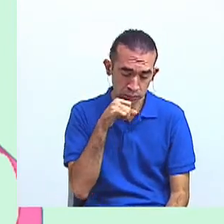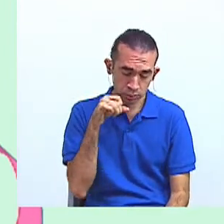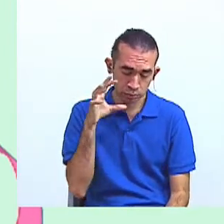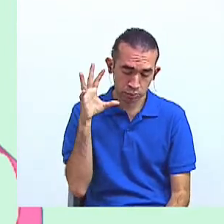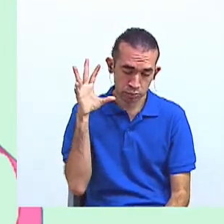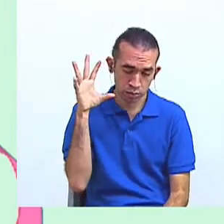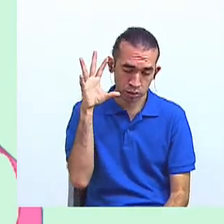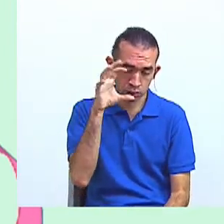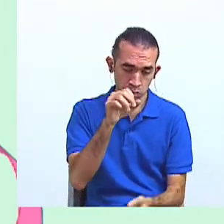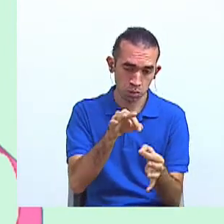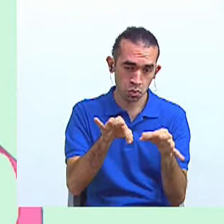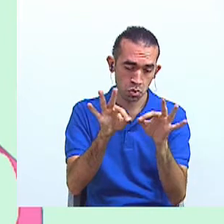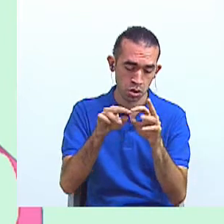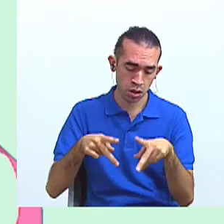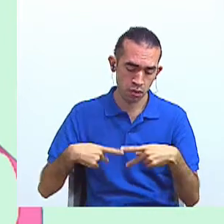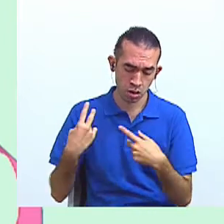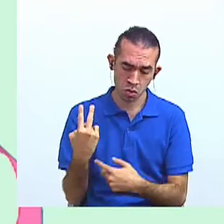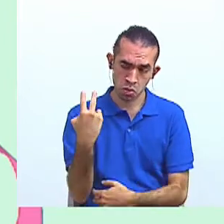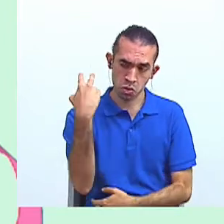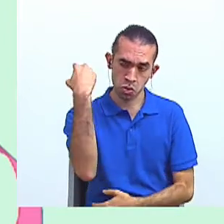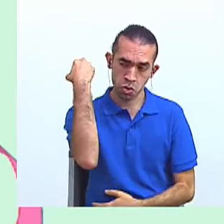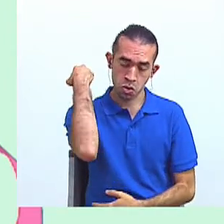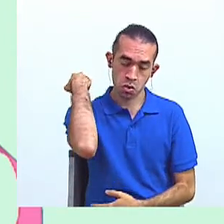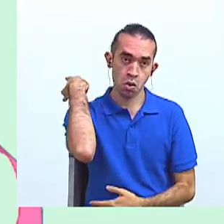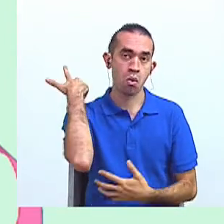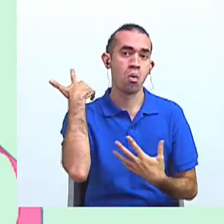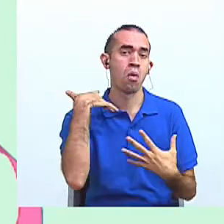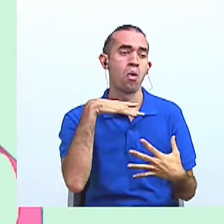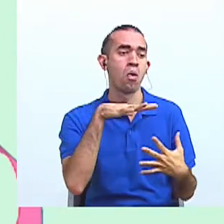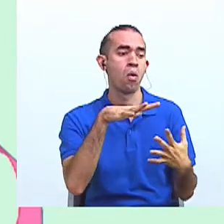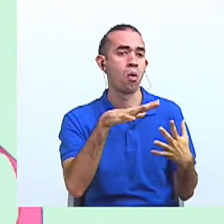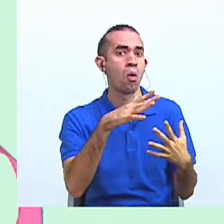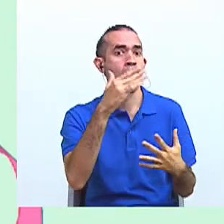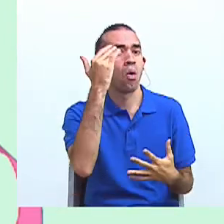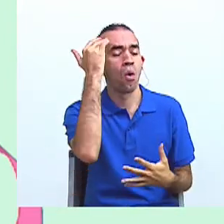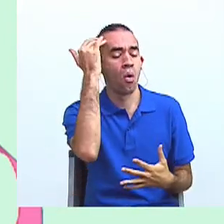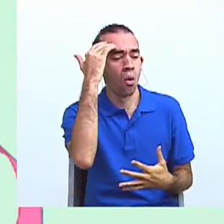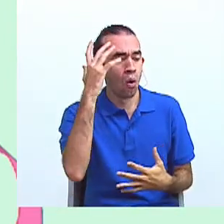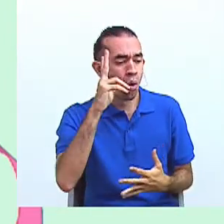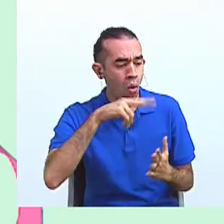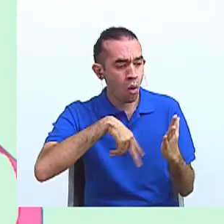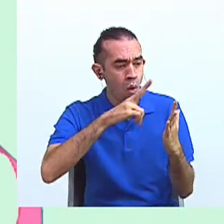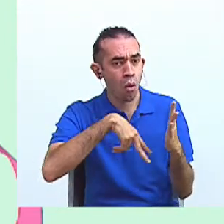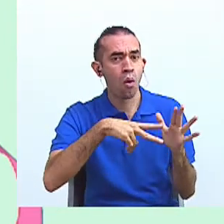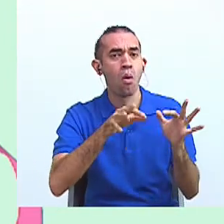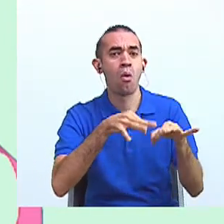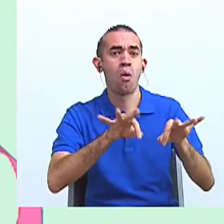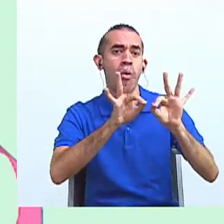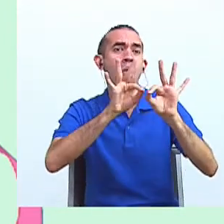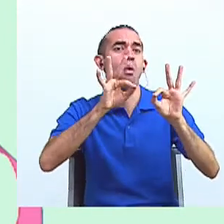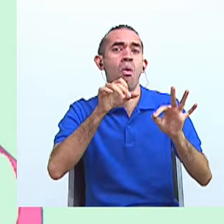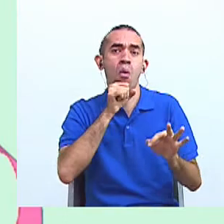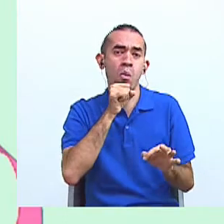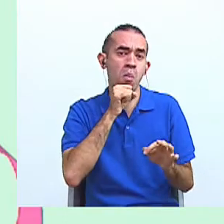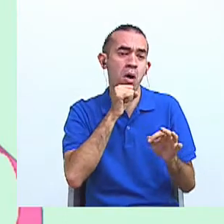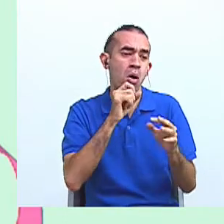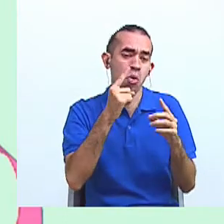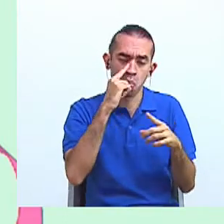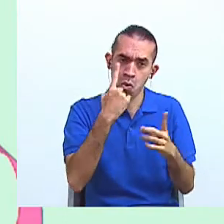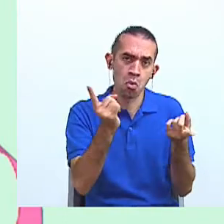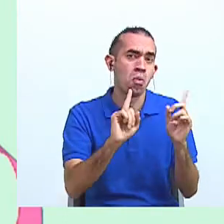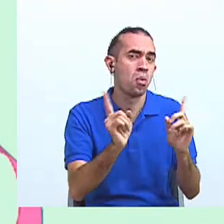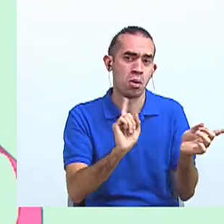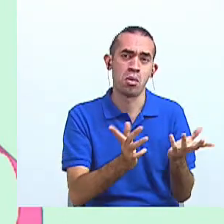poseedor del antídoto contra el ponzoñoso veneno de la vejez, sabía leer. Vean qué